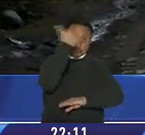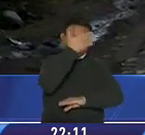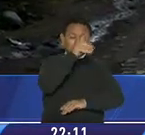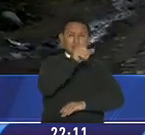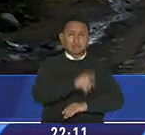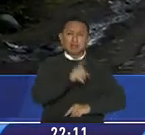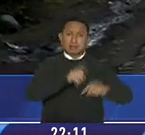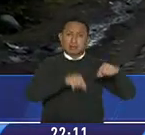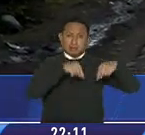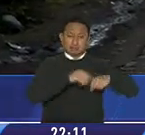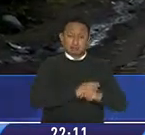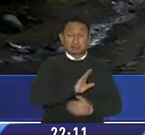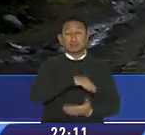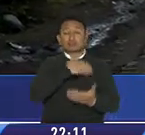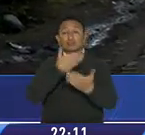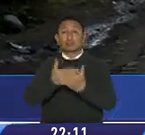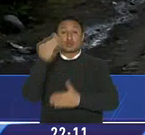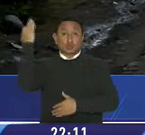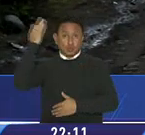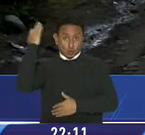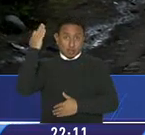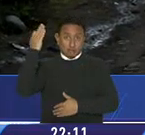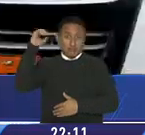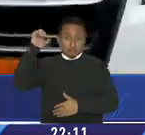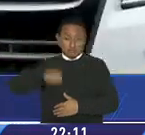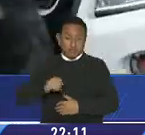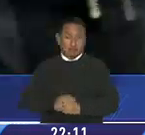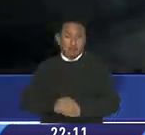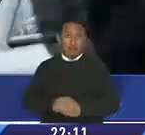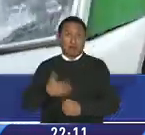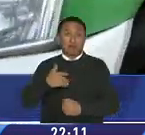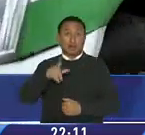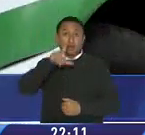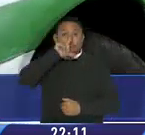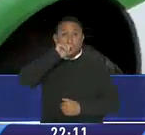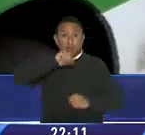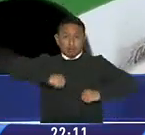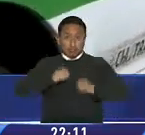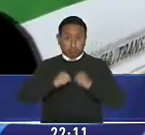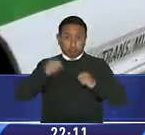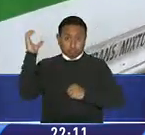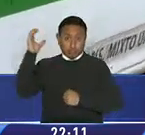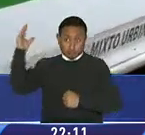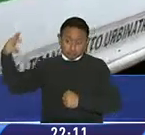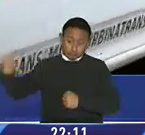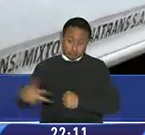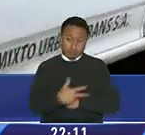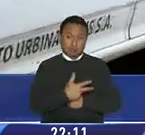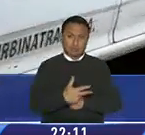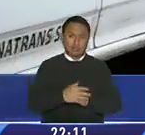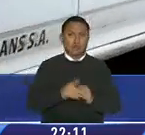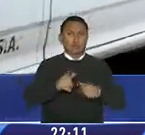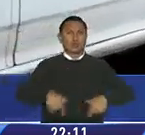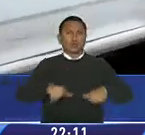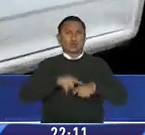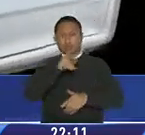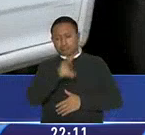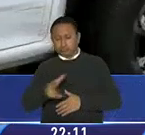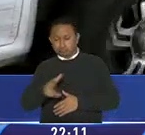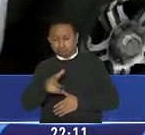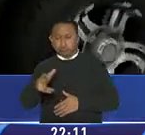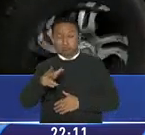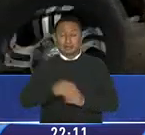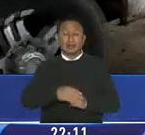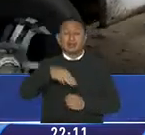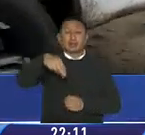conocido que los trajo hasta la frontera. Supuestamente a transportar gallos de pelea desde Colombia. Cruzaron por pasos informales hasta llegar al municipio de Cumbal